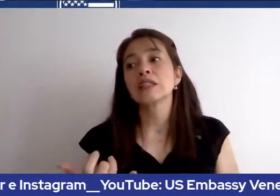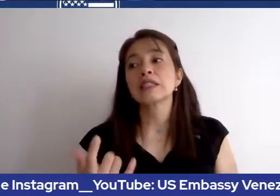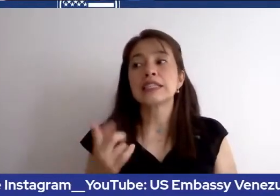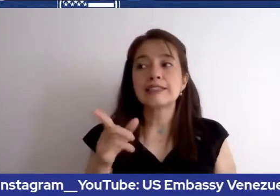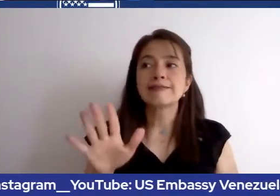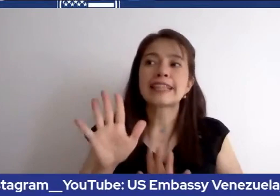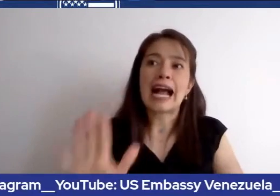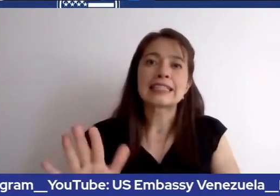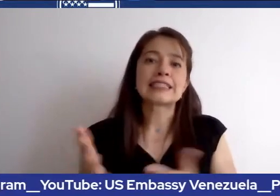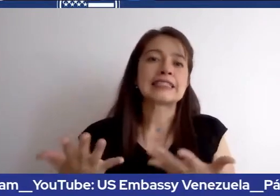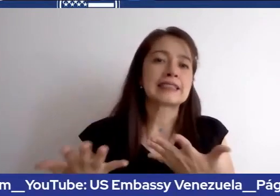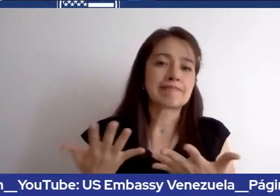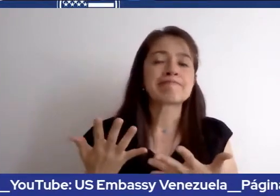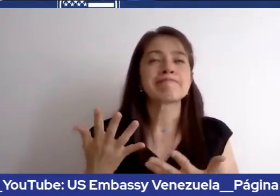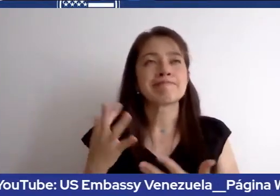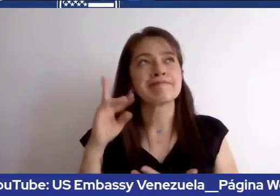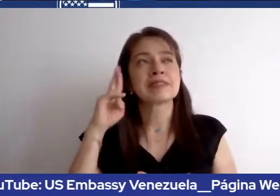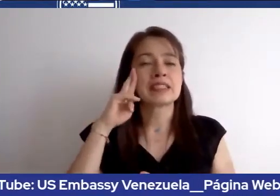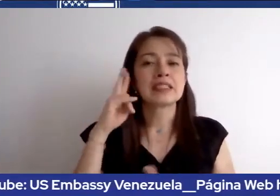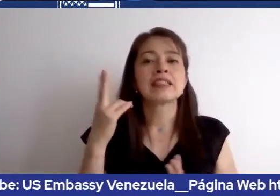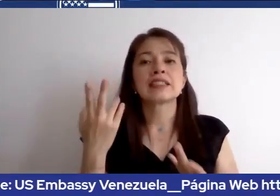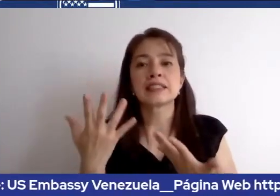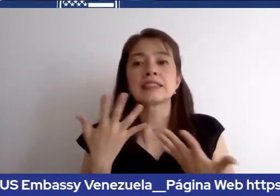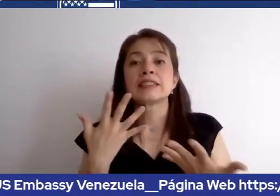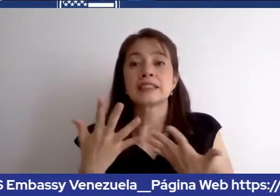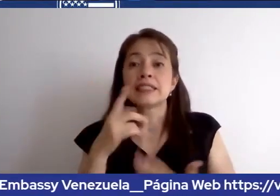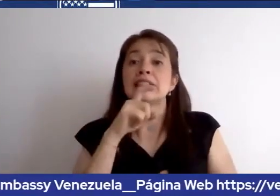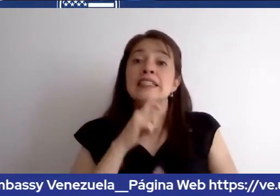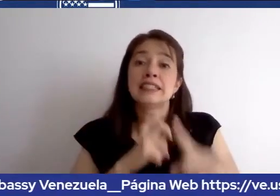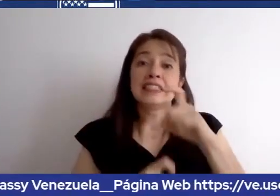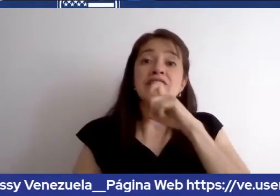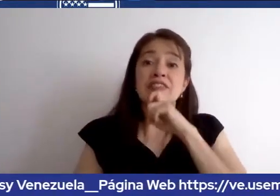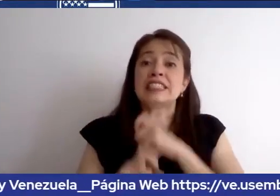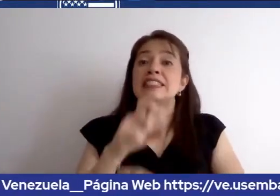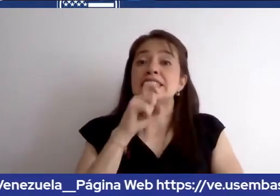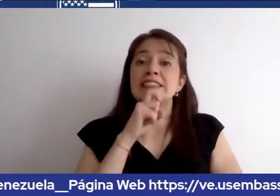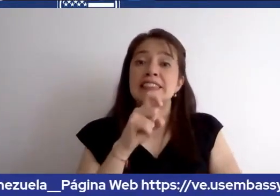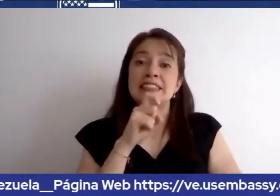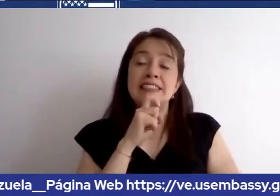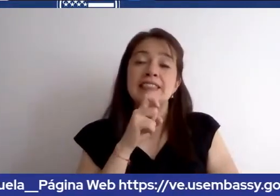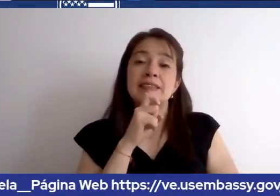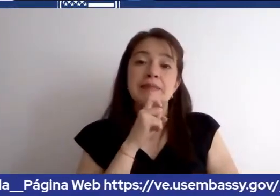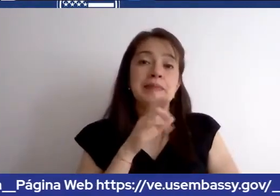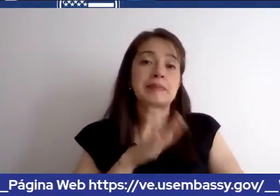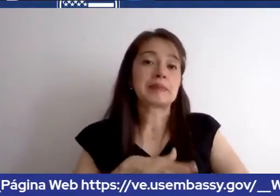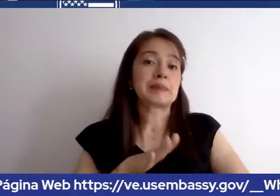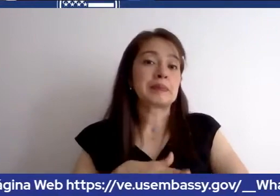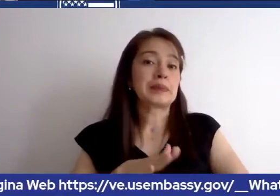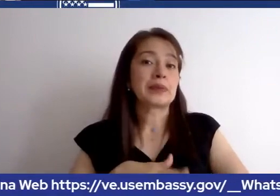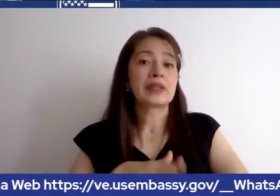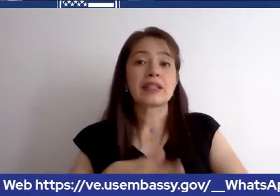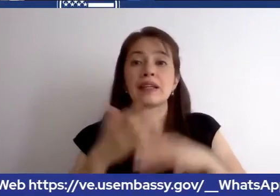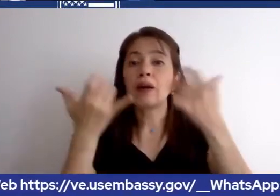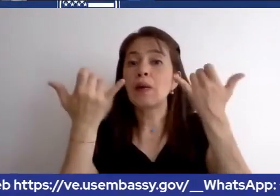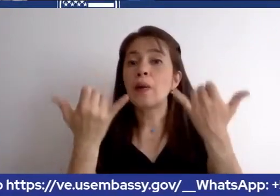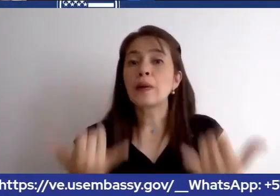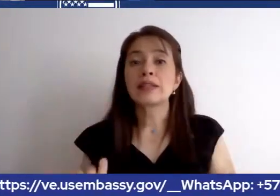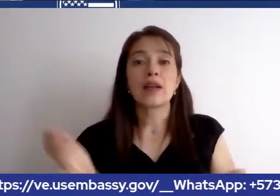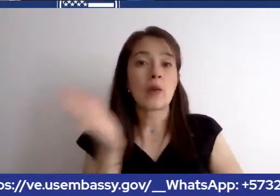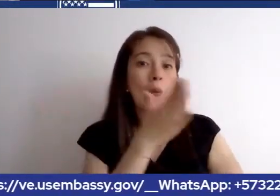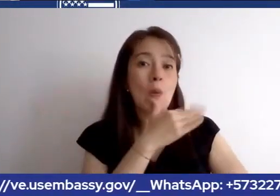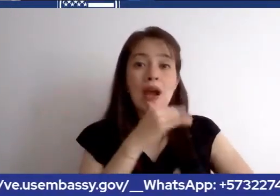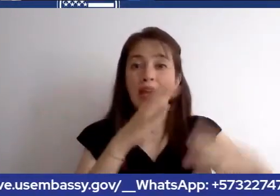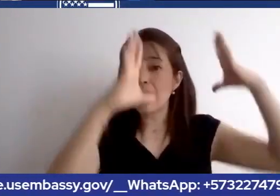situación. Y eso es una situación bastante difícil porque no hay una embajada en